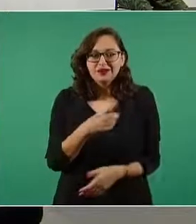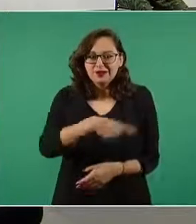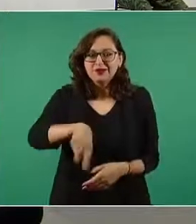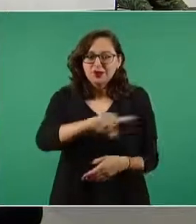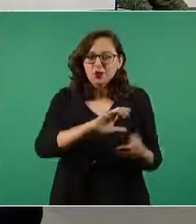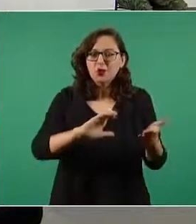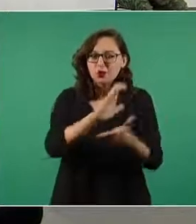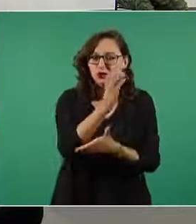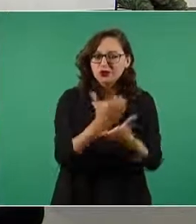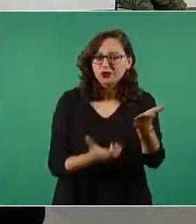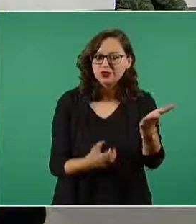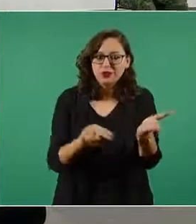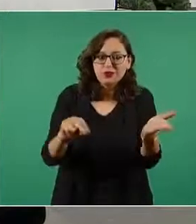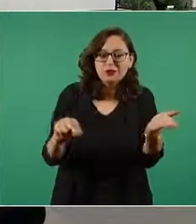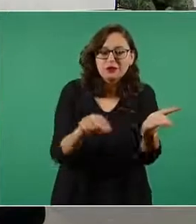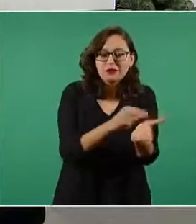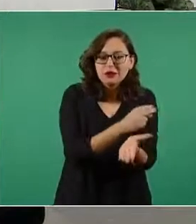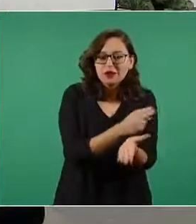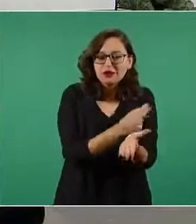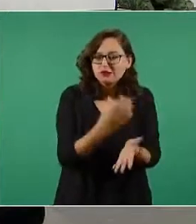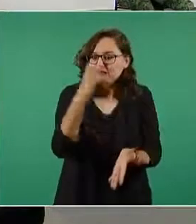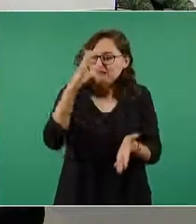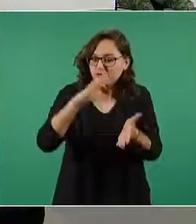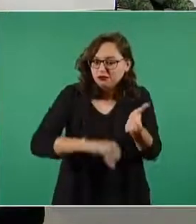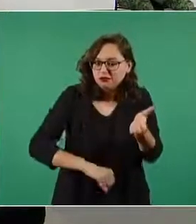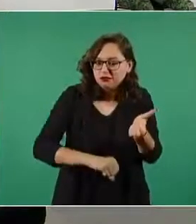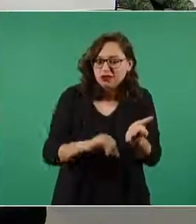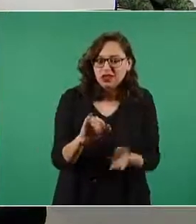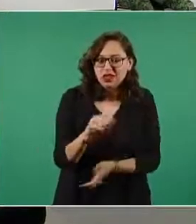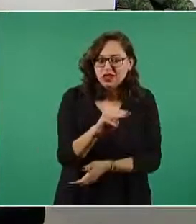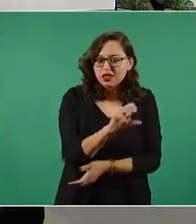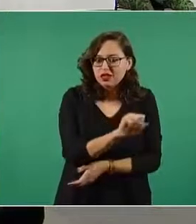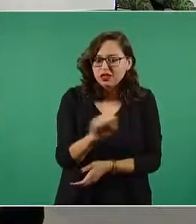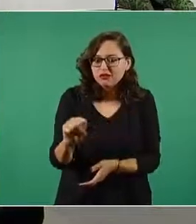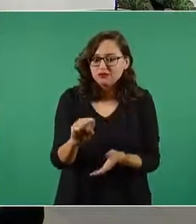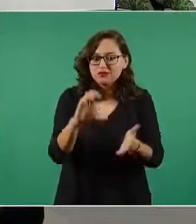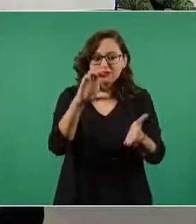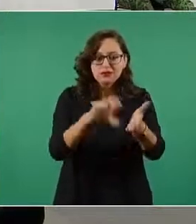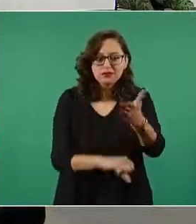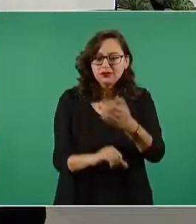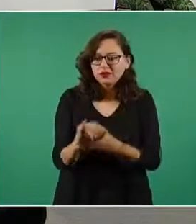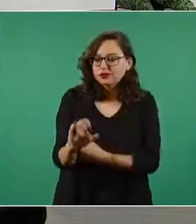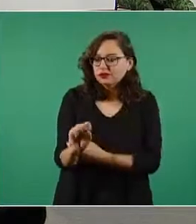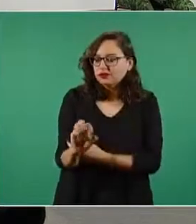porque eso es lo que se retiene para el Seguro y para el Impuesto sobre la Renta